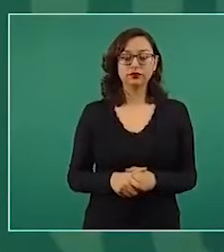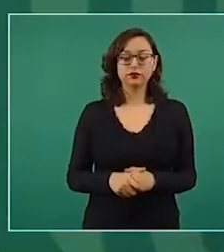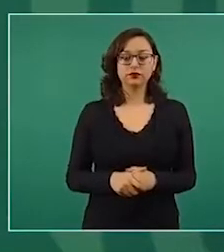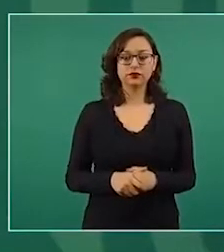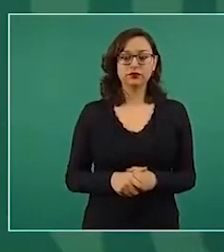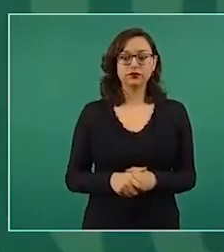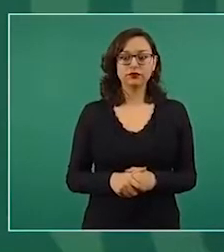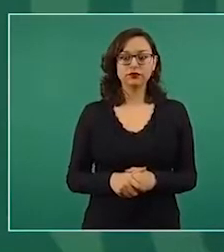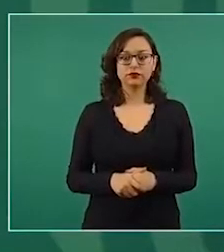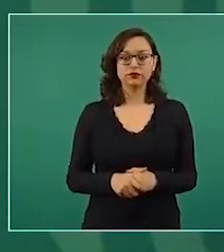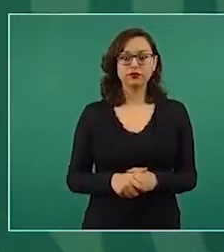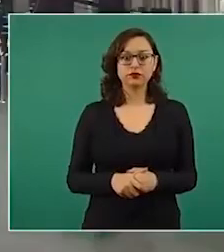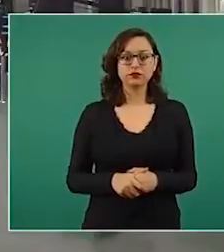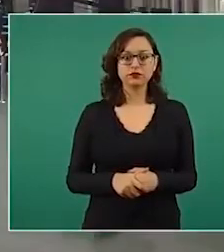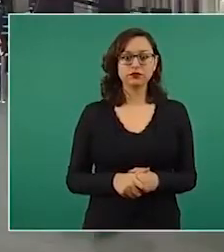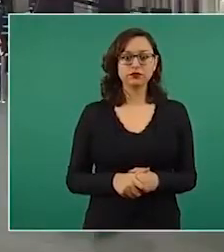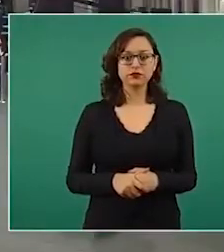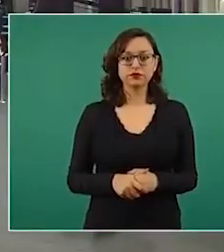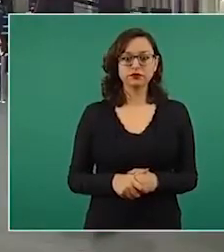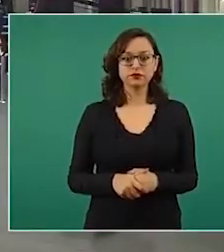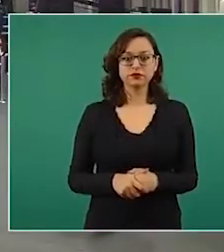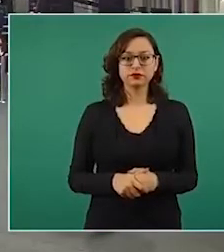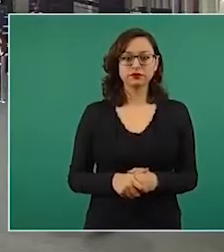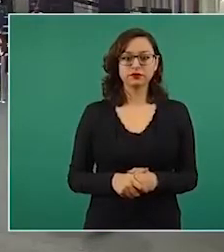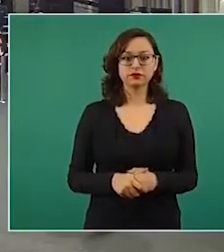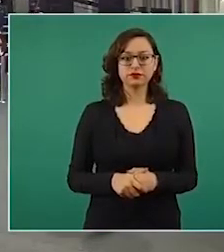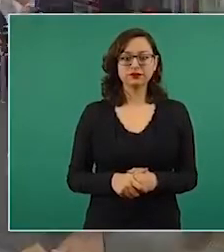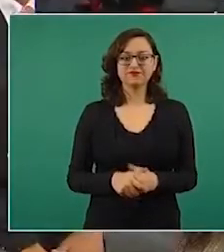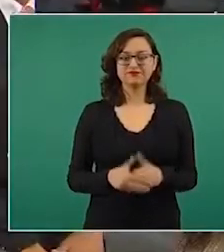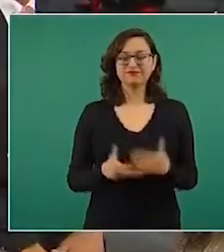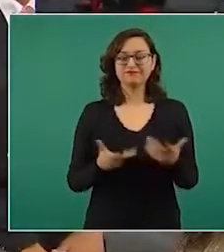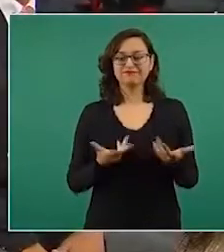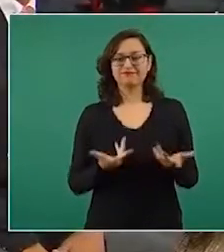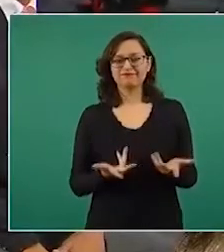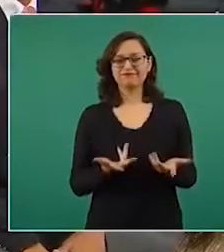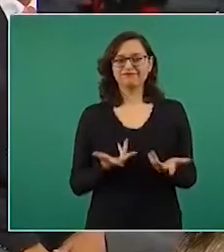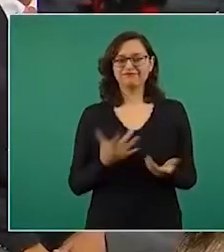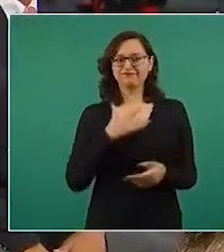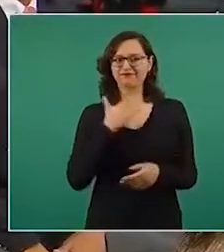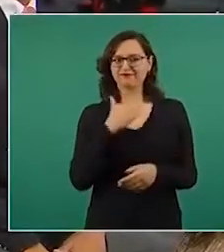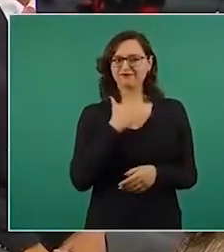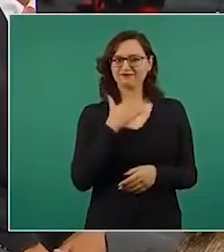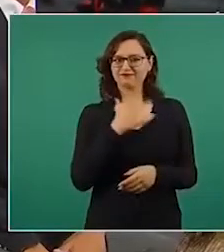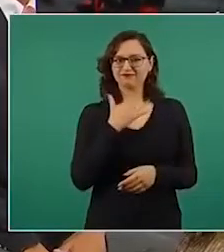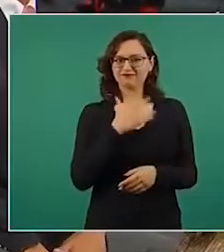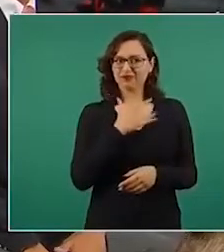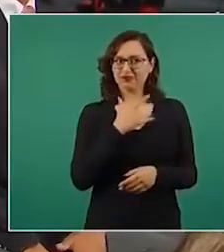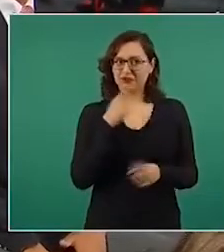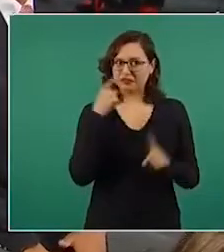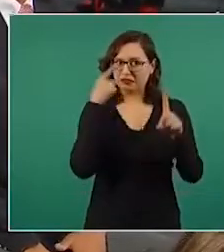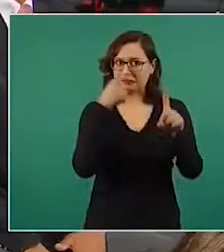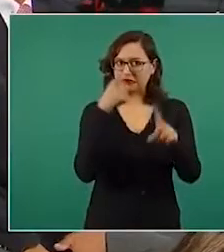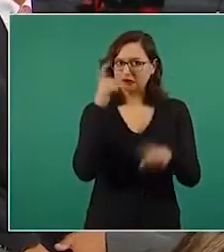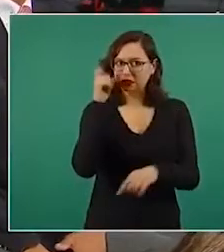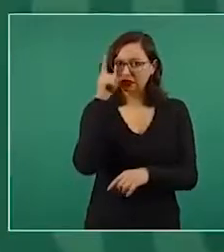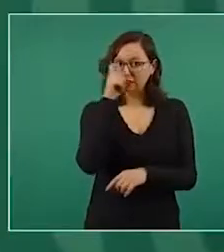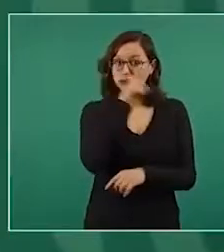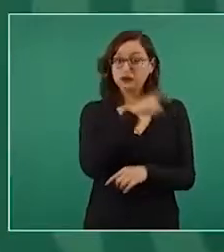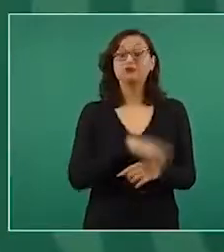Sí, bueno, es un poco… ¿Es qué? Pudiera ser un tanto ambiciosa la… Ah, sí, claro.